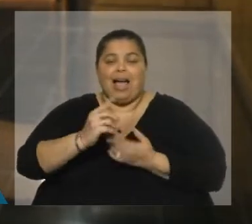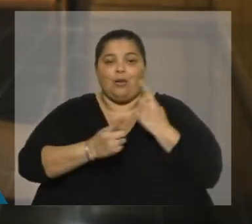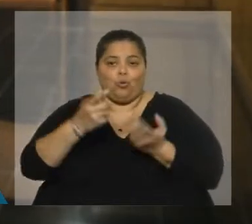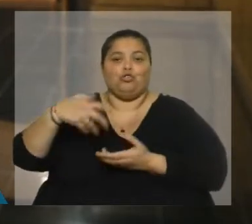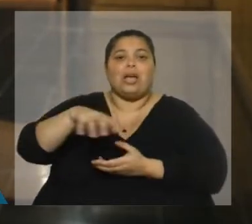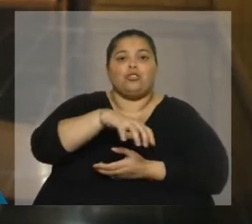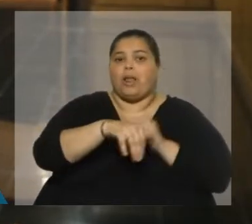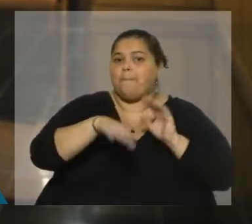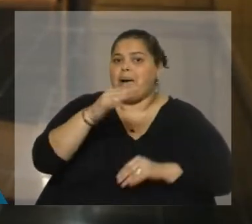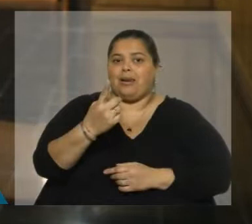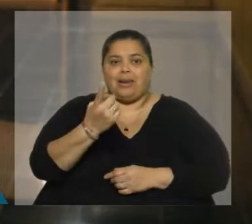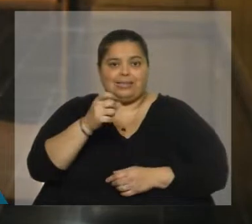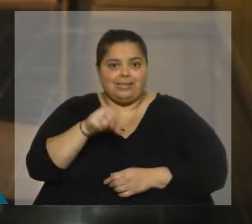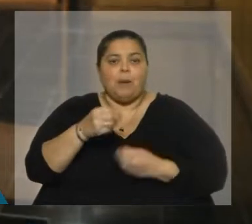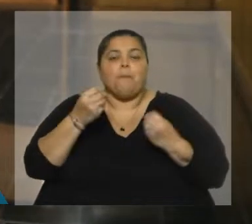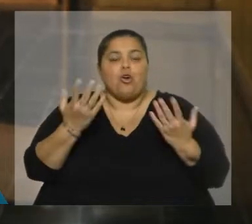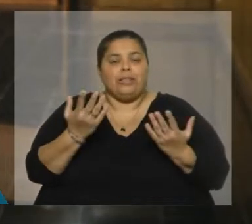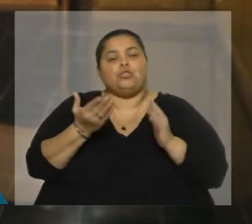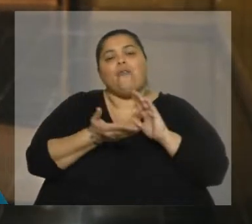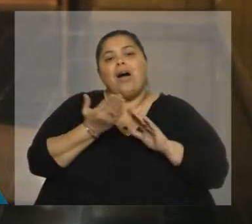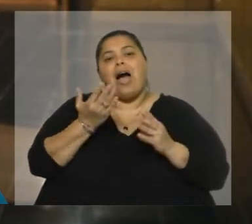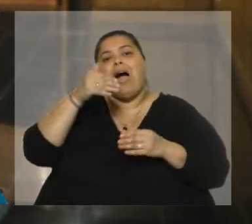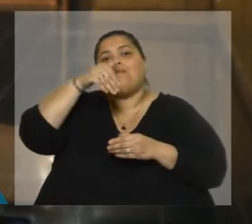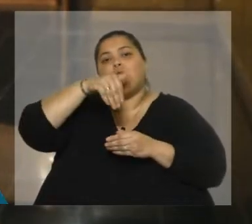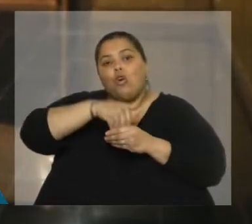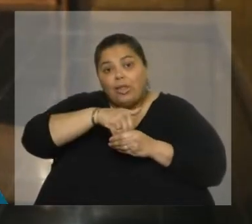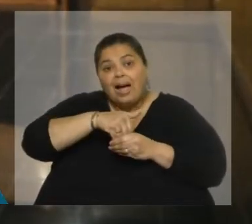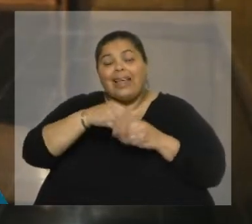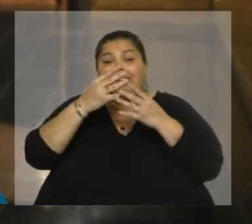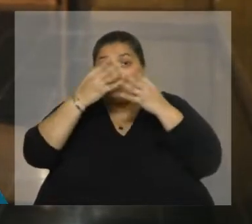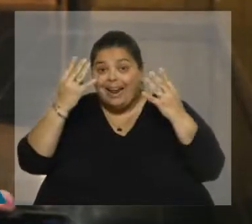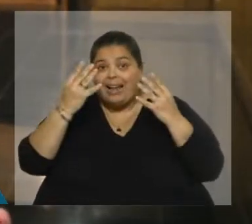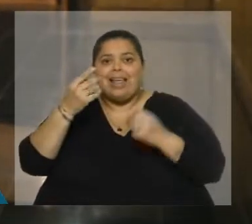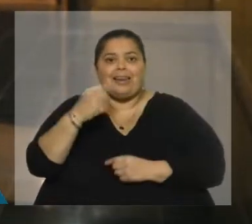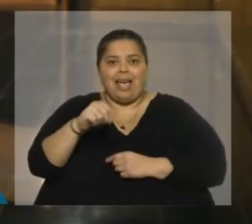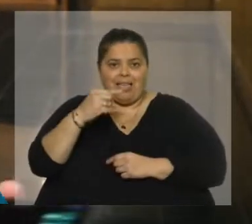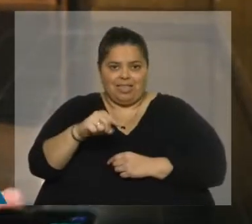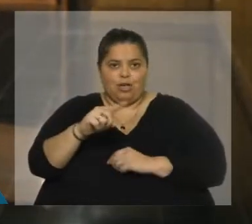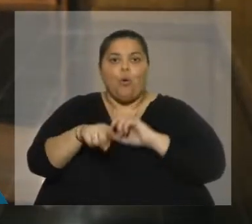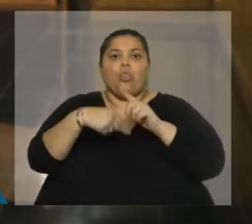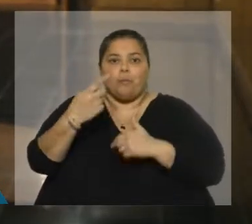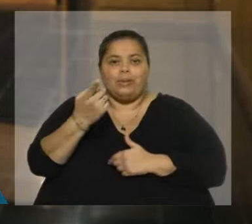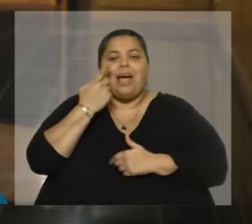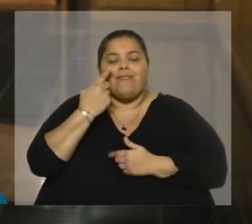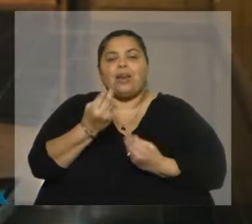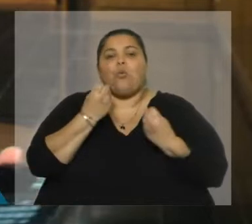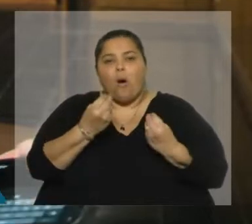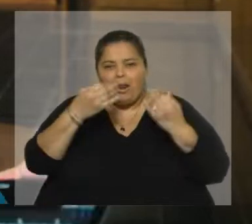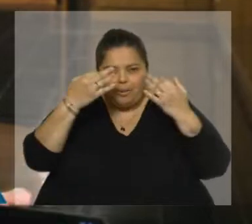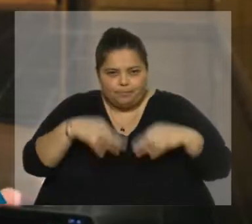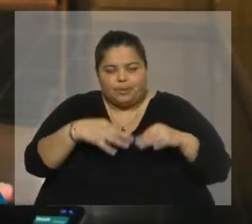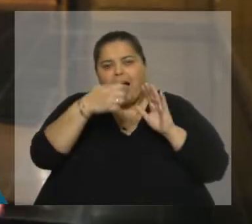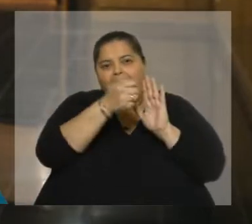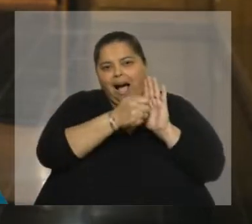necesitados y por lo tanto lo votará en general negativamente. Luego verá cuáles de los artículos de estos